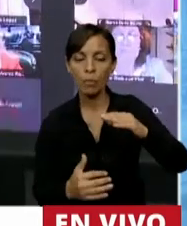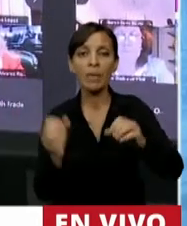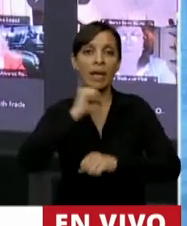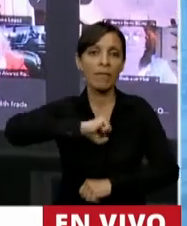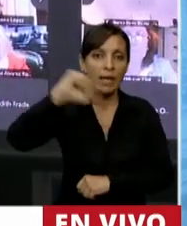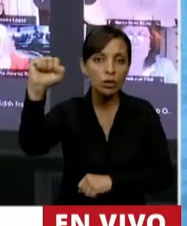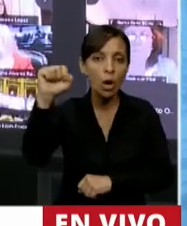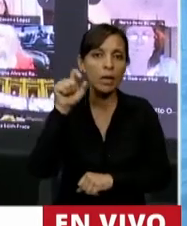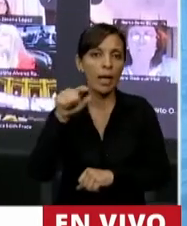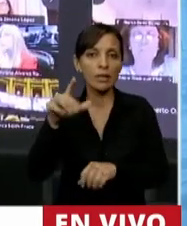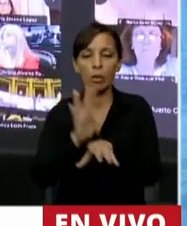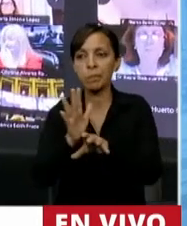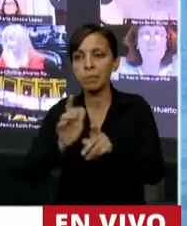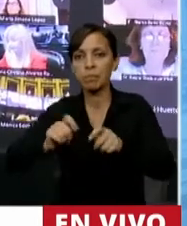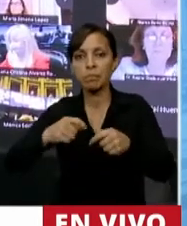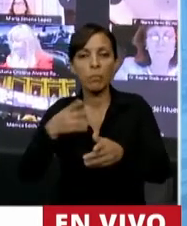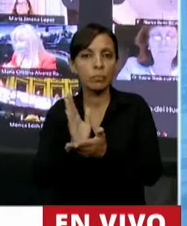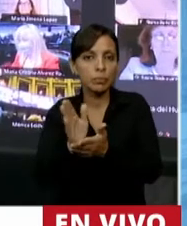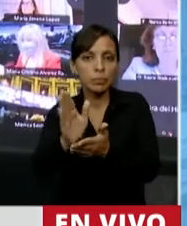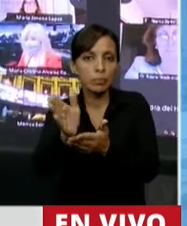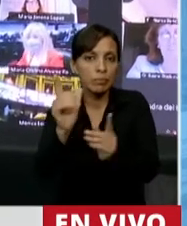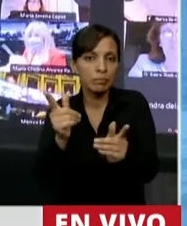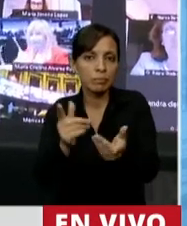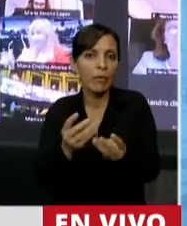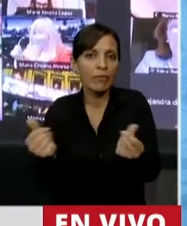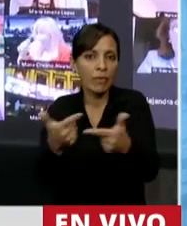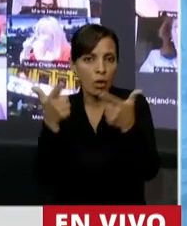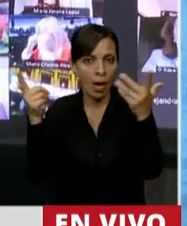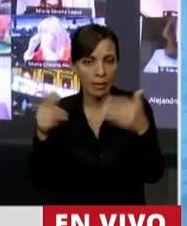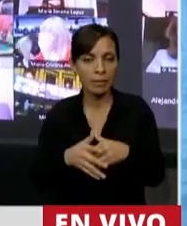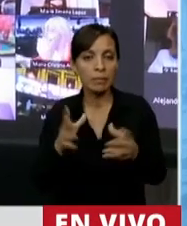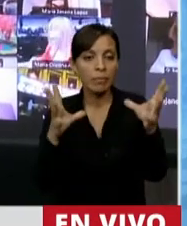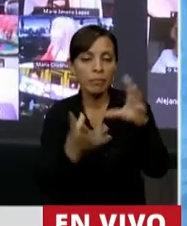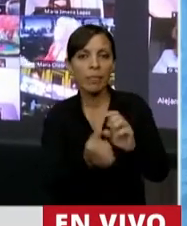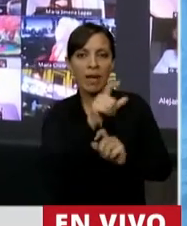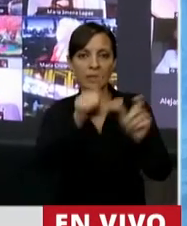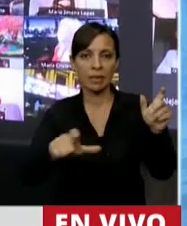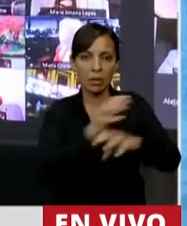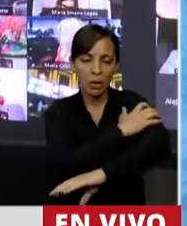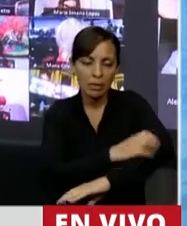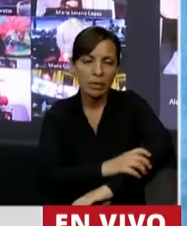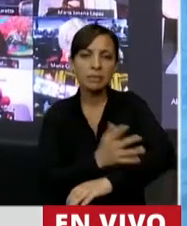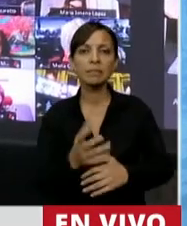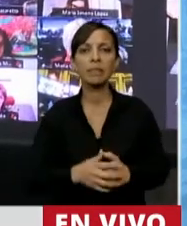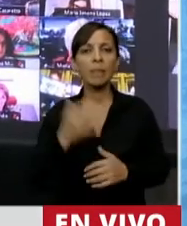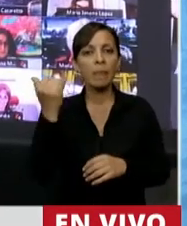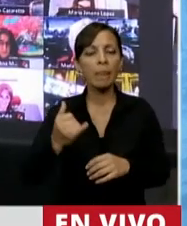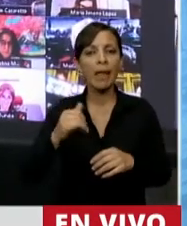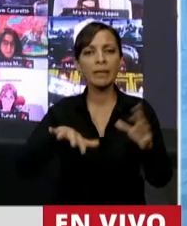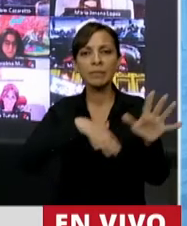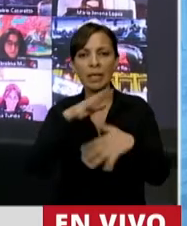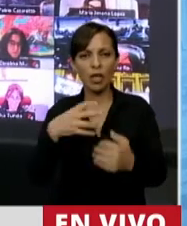inflación es una enfermedad crónica que afecta a los sectores más vulnerables. Tenemos una crisis de